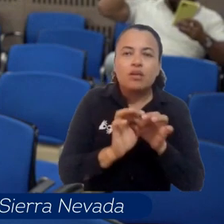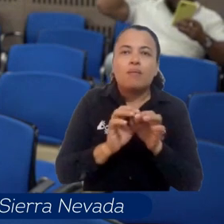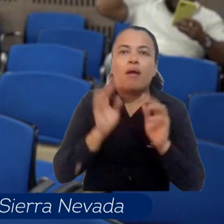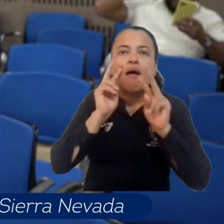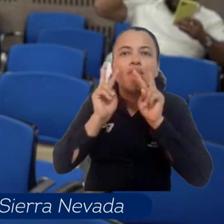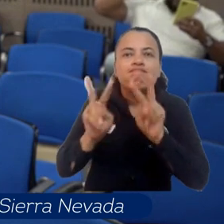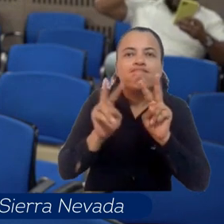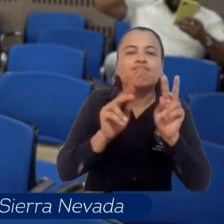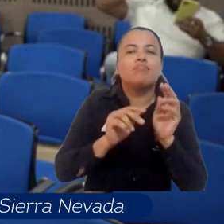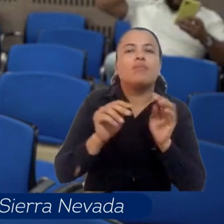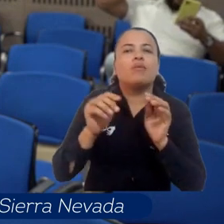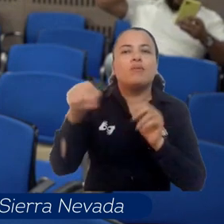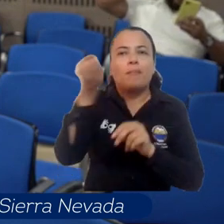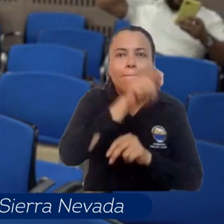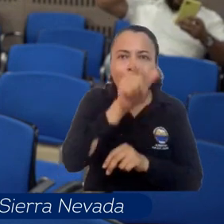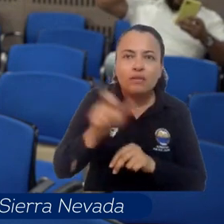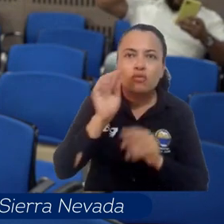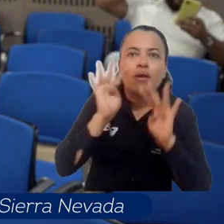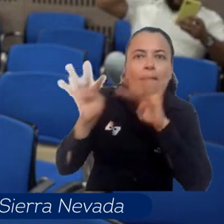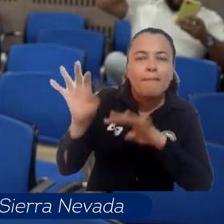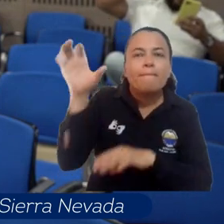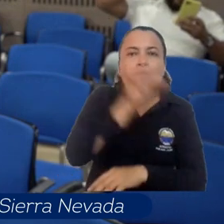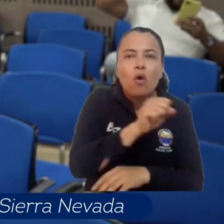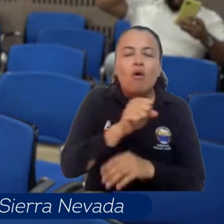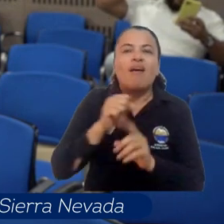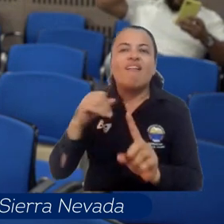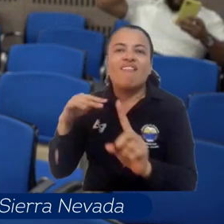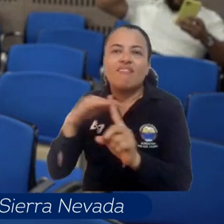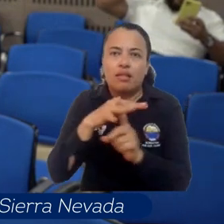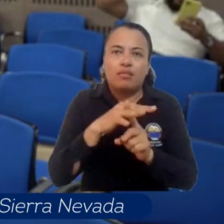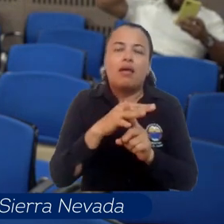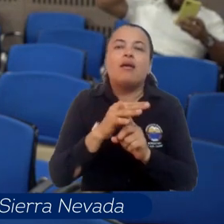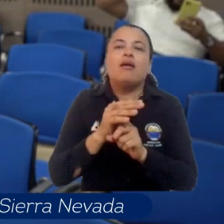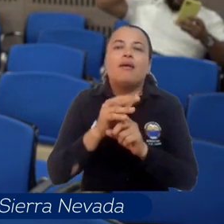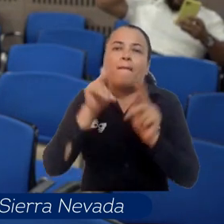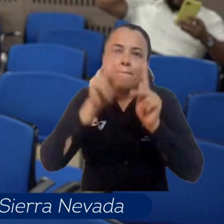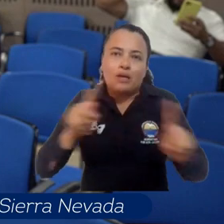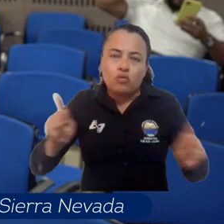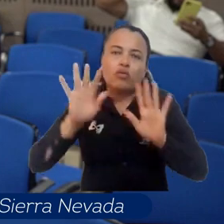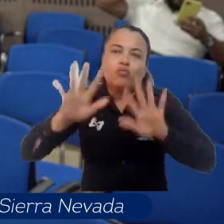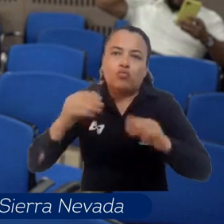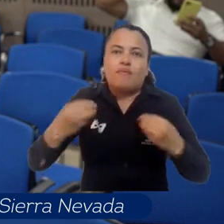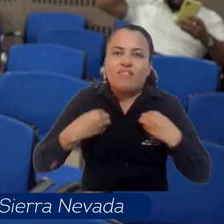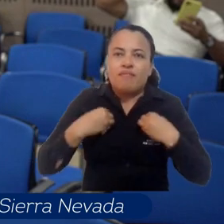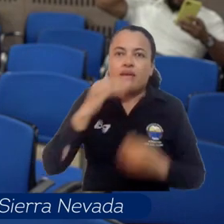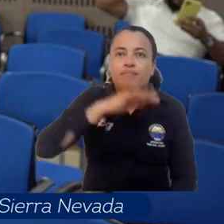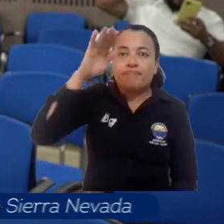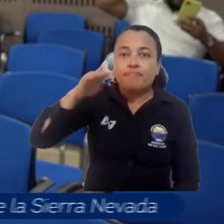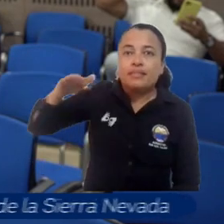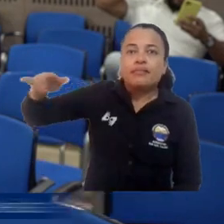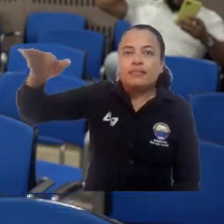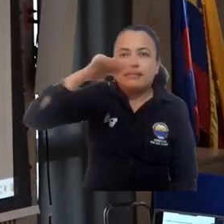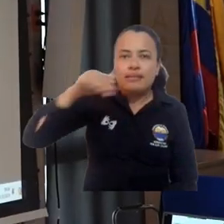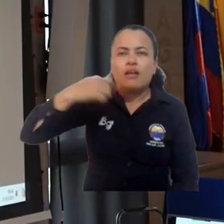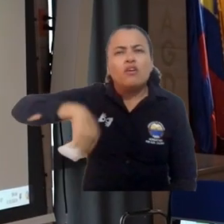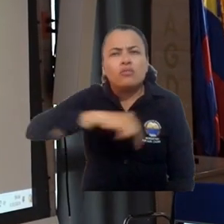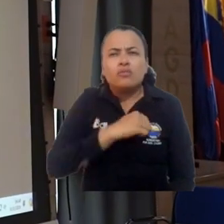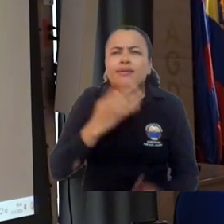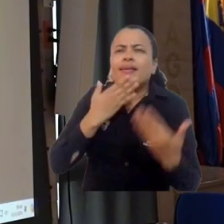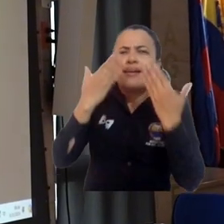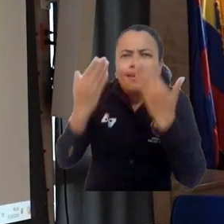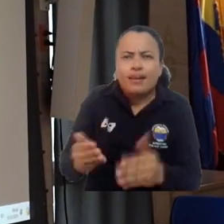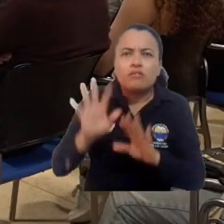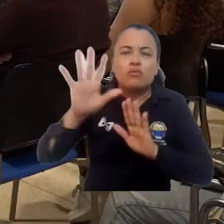esa situación que afecta a la población civil en la Sierra Nevada de Santa Marta. Es por eso que agradecemos al